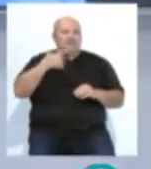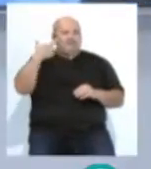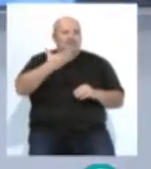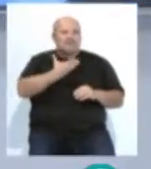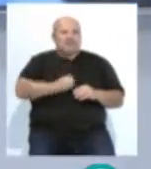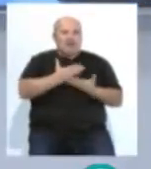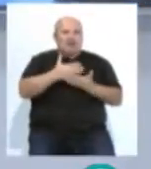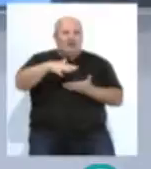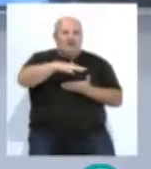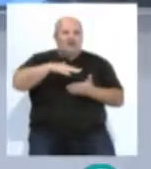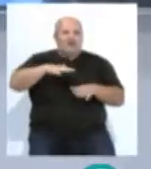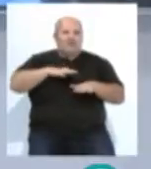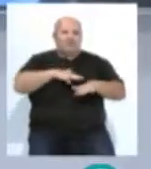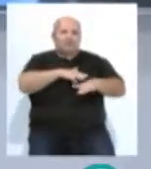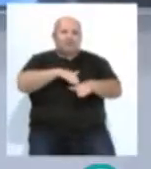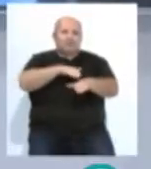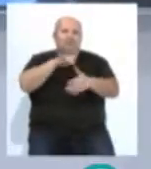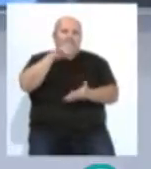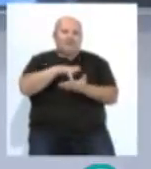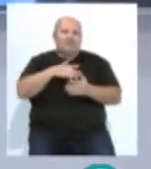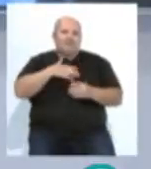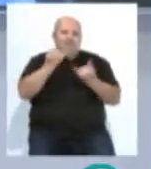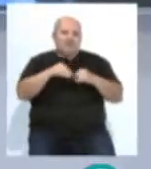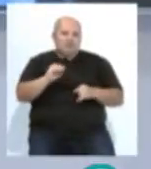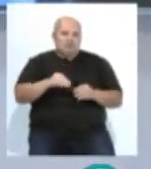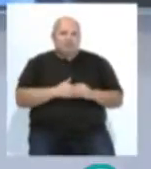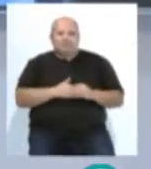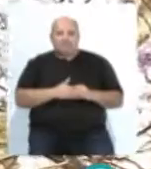durante su procesión de alabanza para conmemorar su festividad.